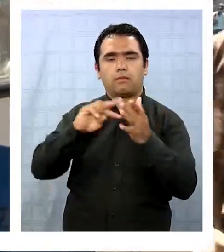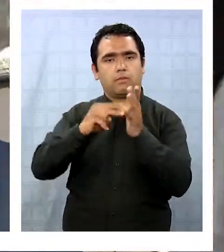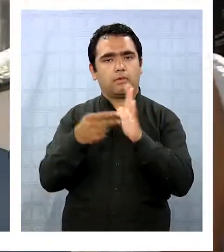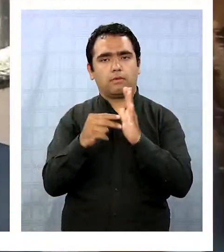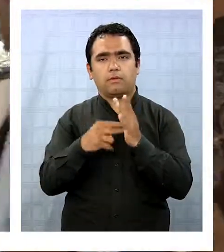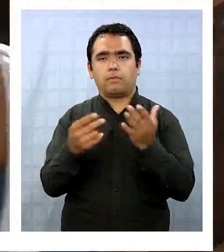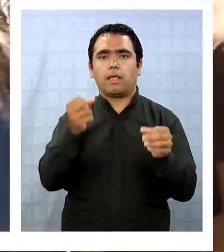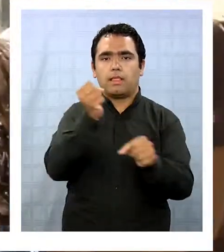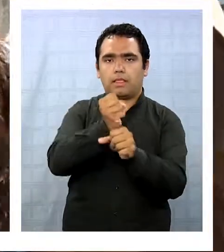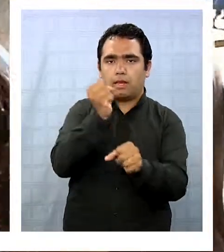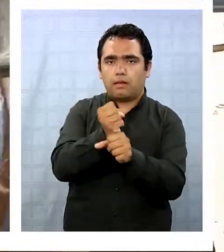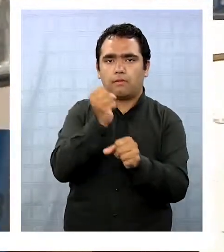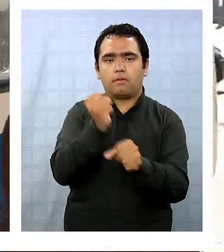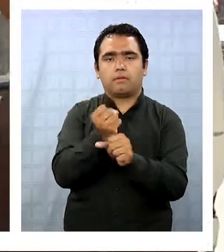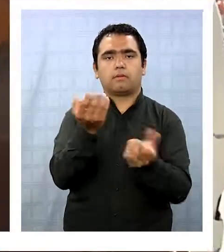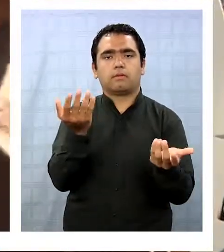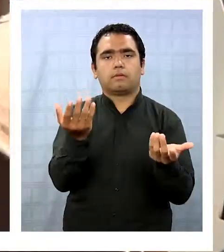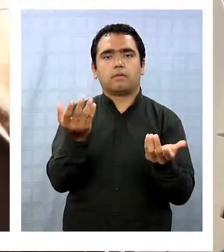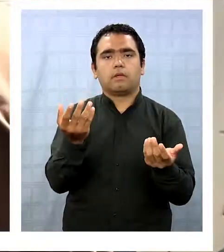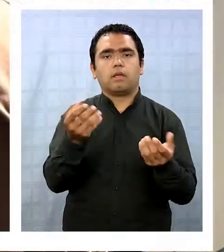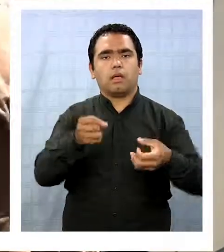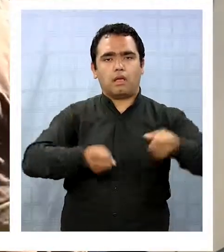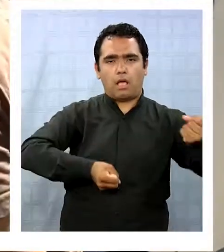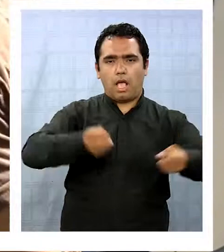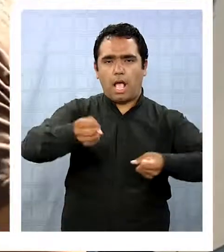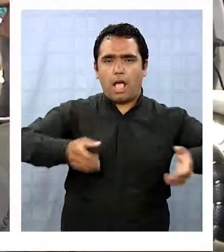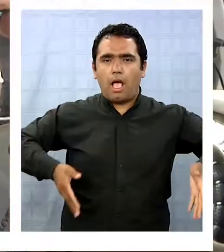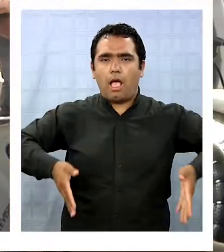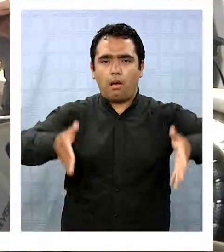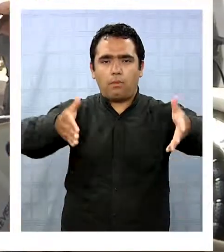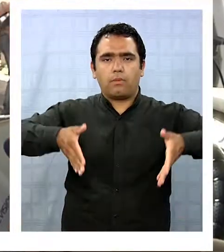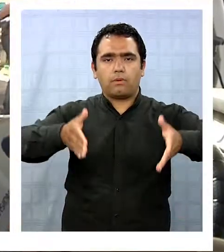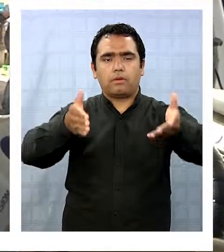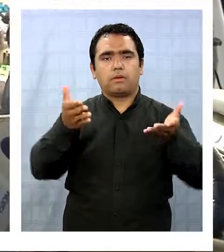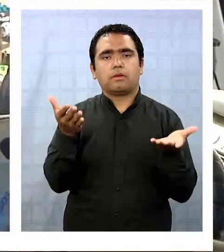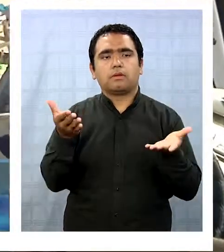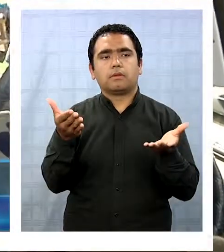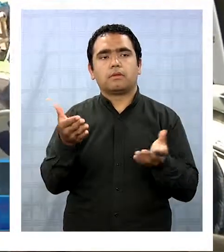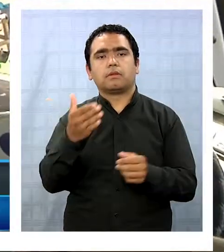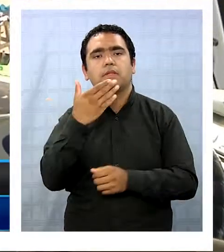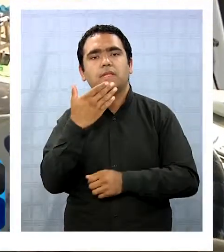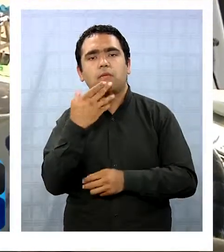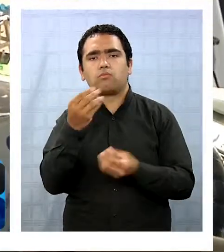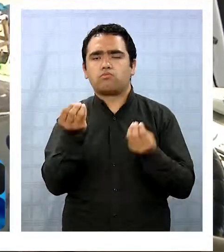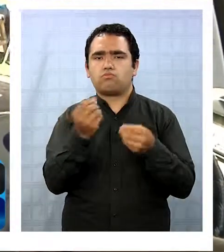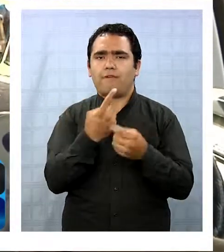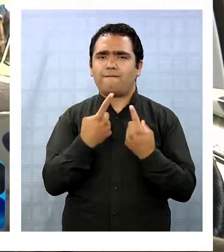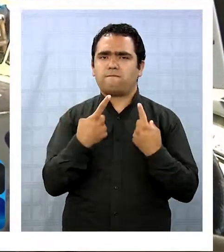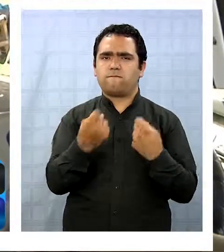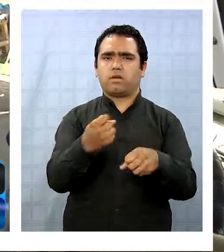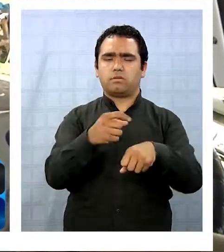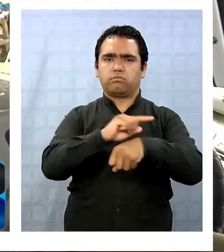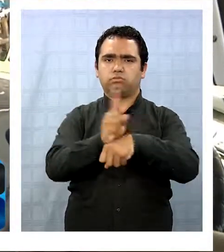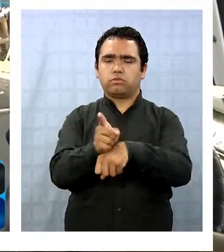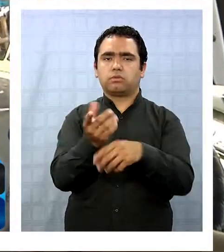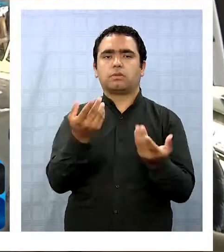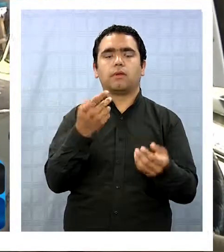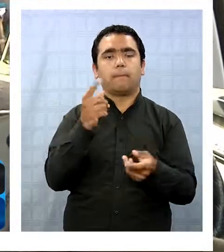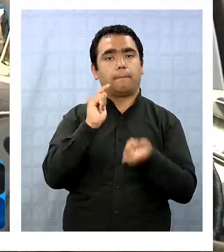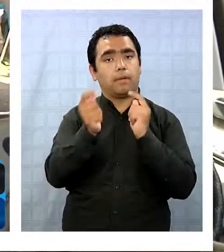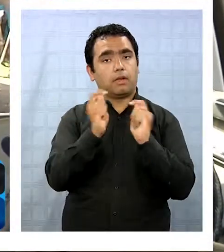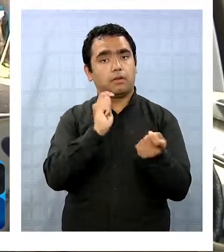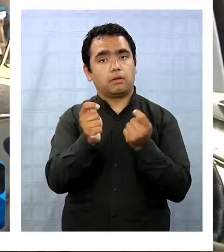trabajo. Los camiones que andan con los tarros, que le llaman, andan a mucha velocidad, son muy peligrosos,